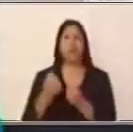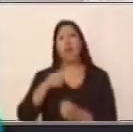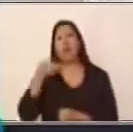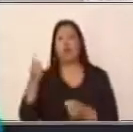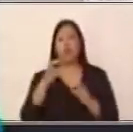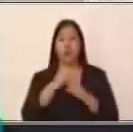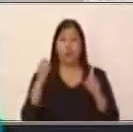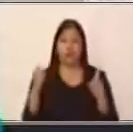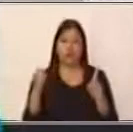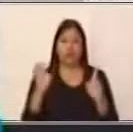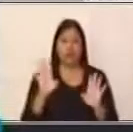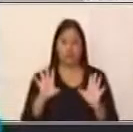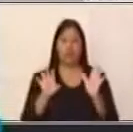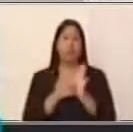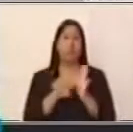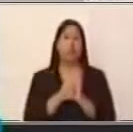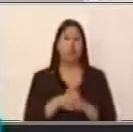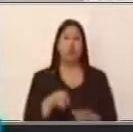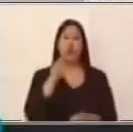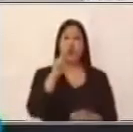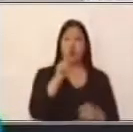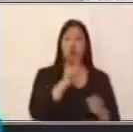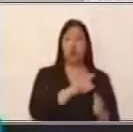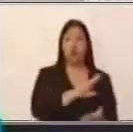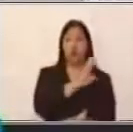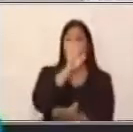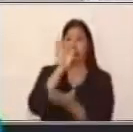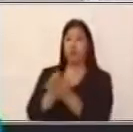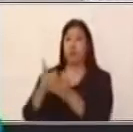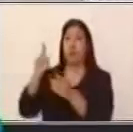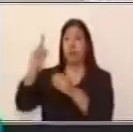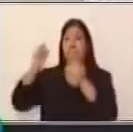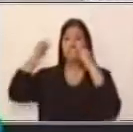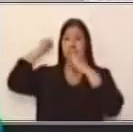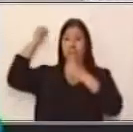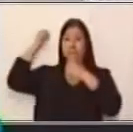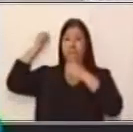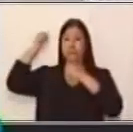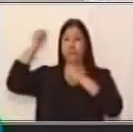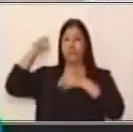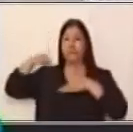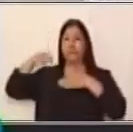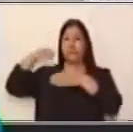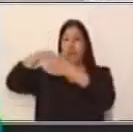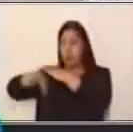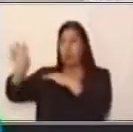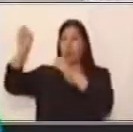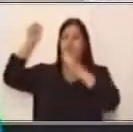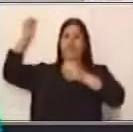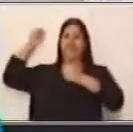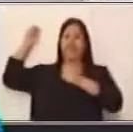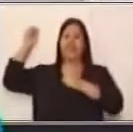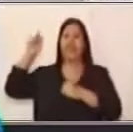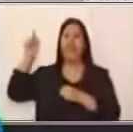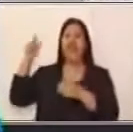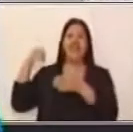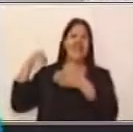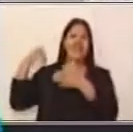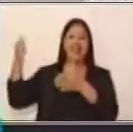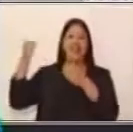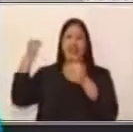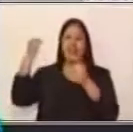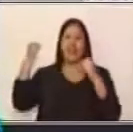llegado primero a la meta, es decir, se ha proclamado campeón. Esta es una oración coordinada,